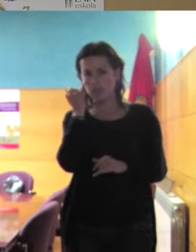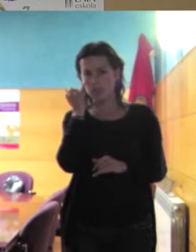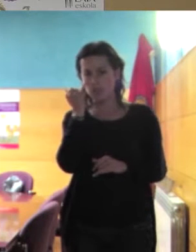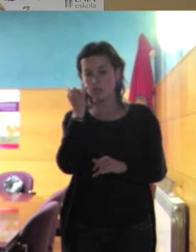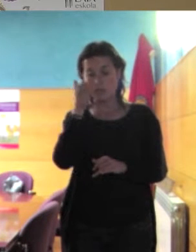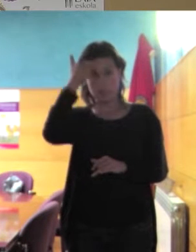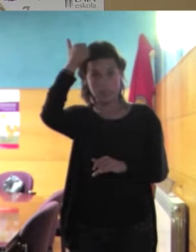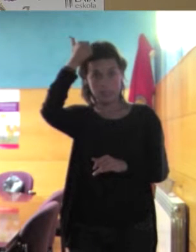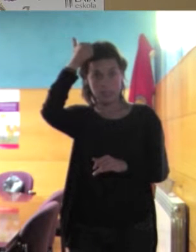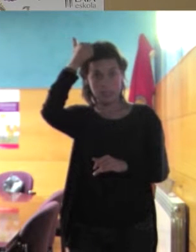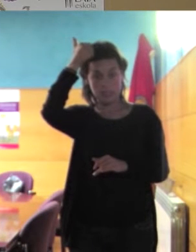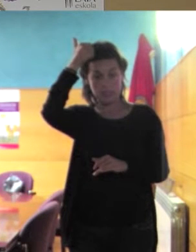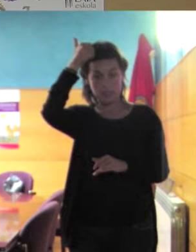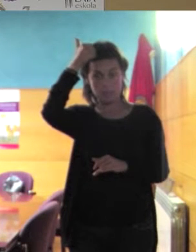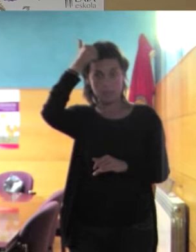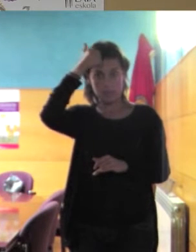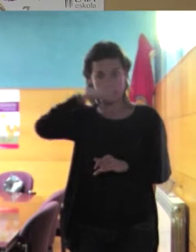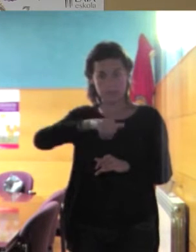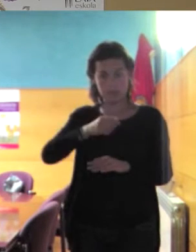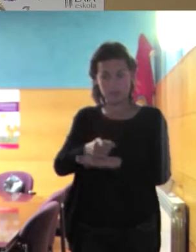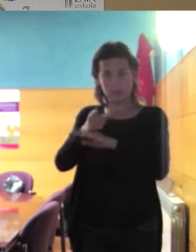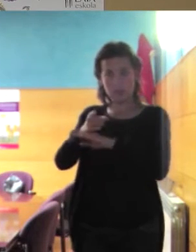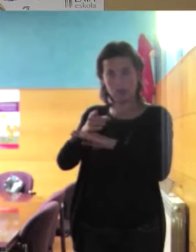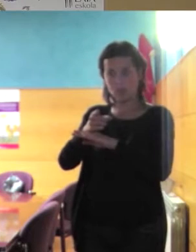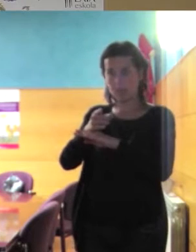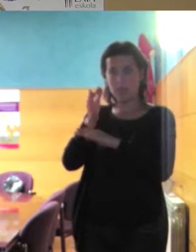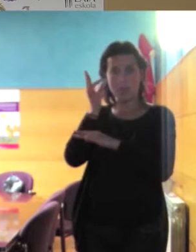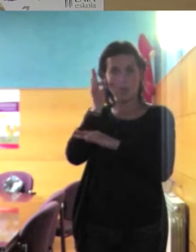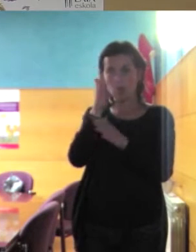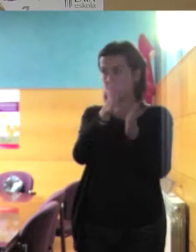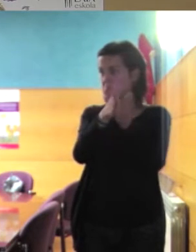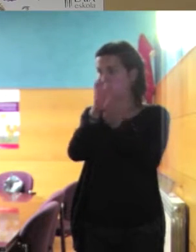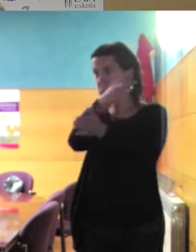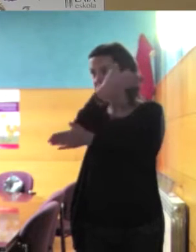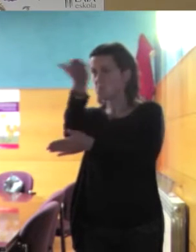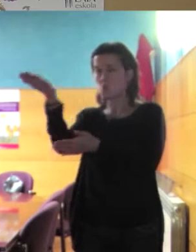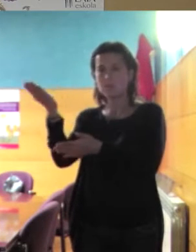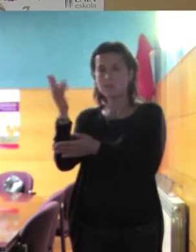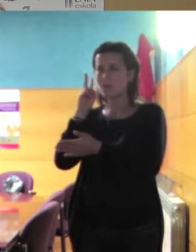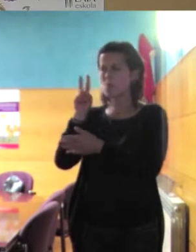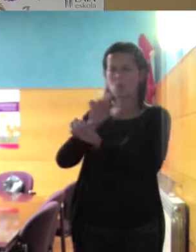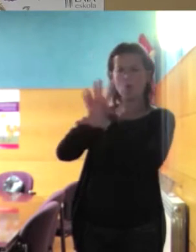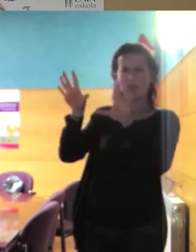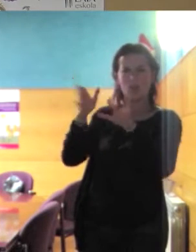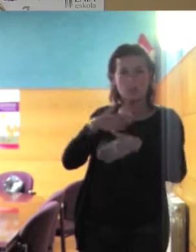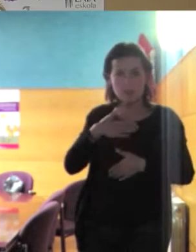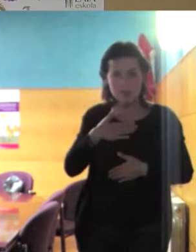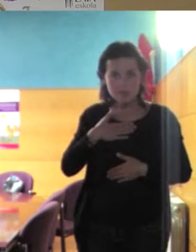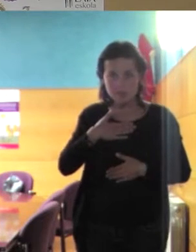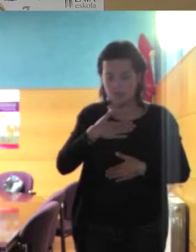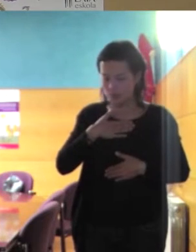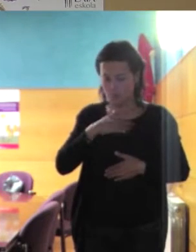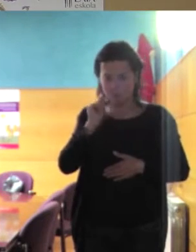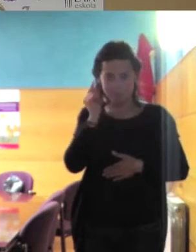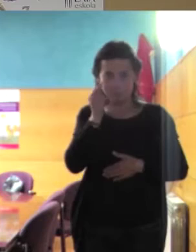patriarcado que viven las otras que el patriarcado que vivimos nosotras de manera que